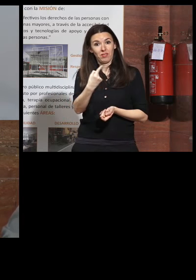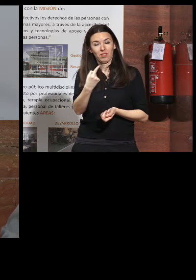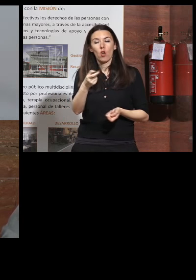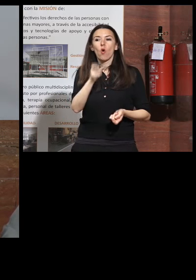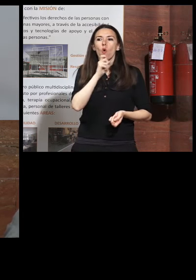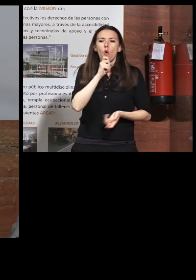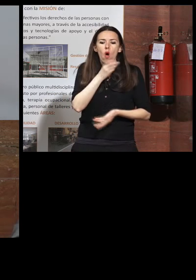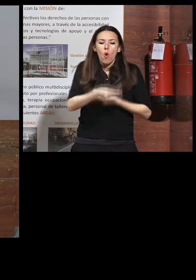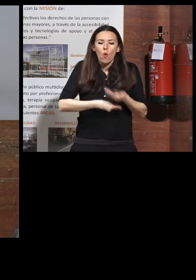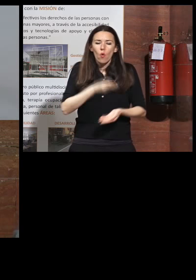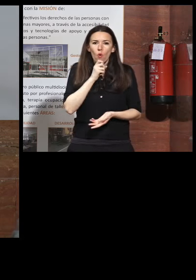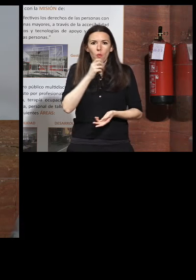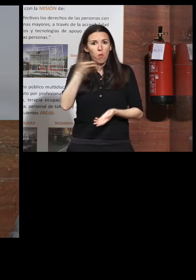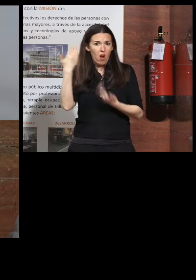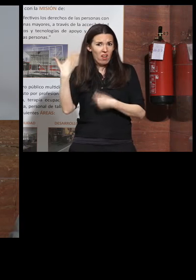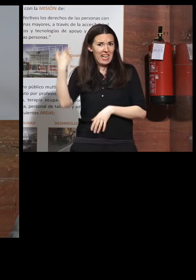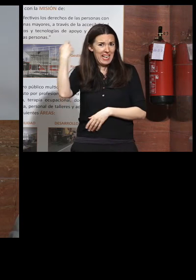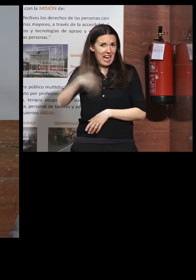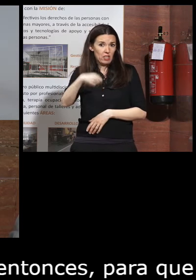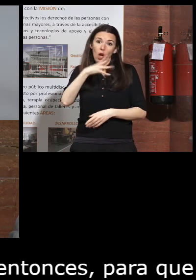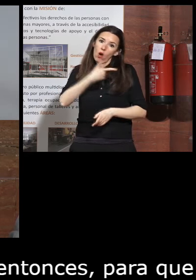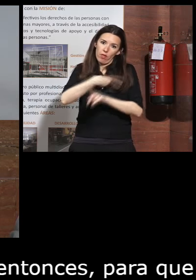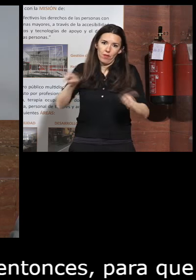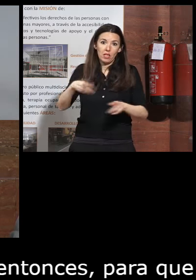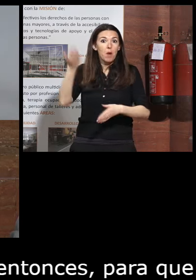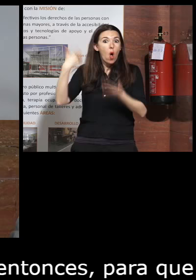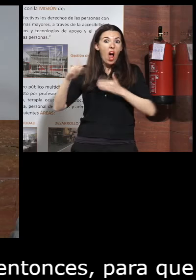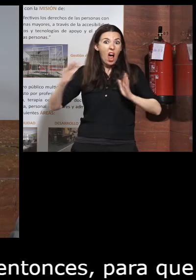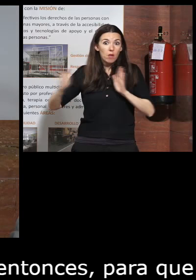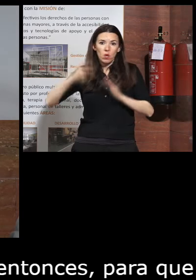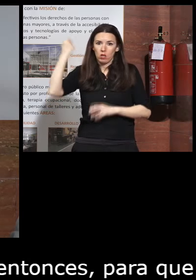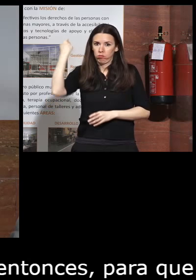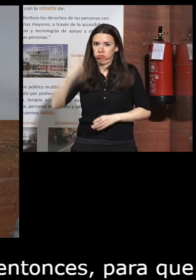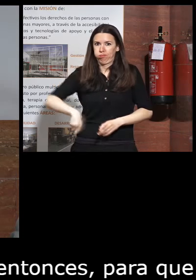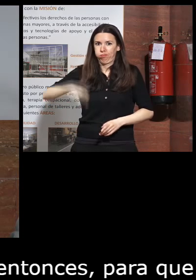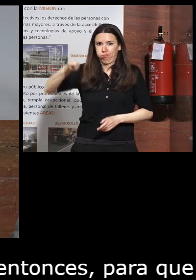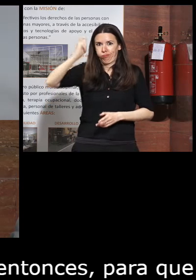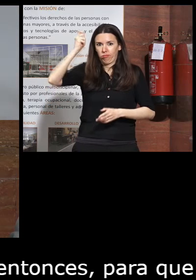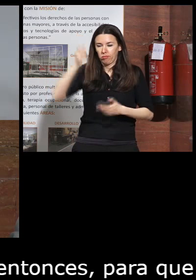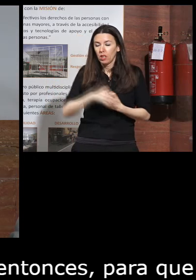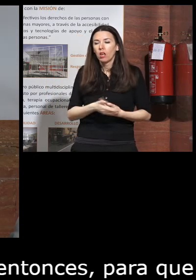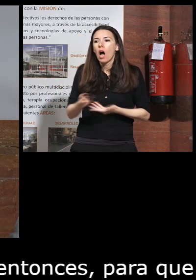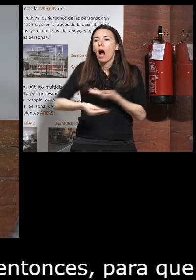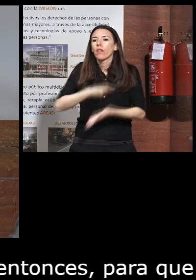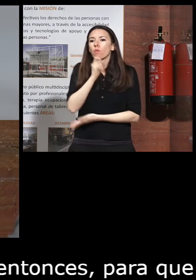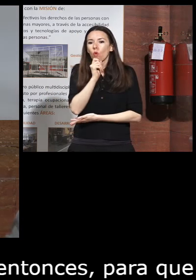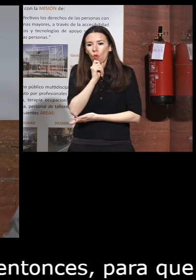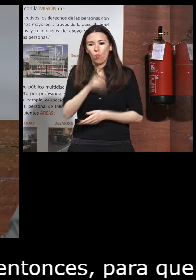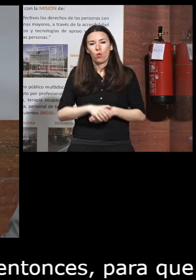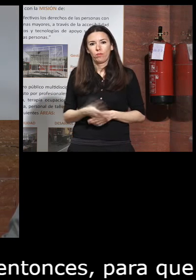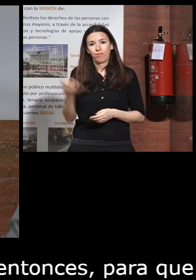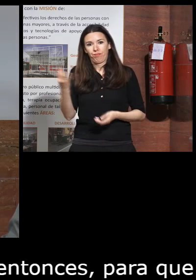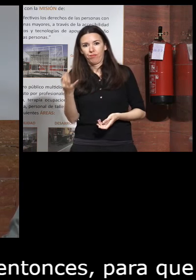cómo hacemos esto porque entonces eran carísimos ahora ya no entonces eran carísimos y cómo hacemos para esto pues hay que